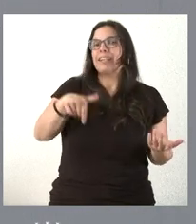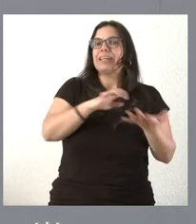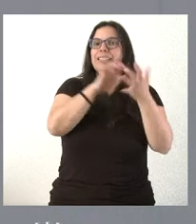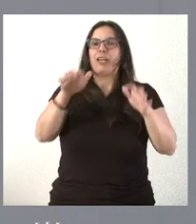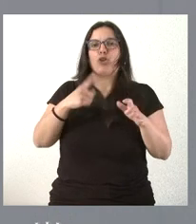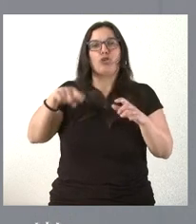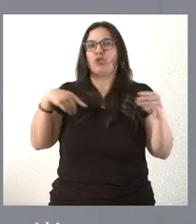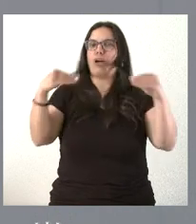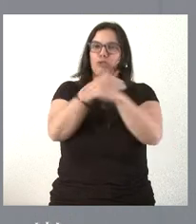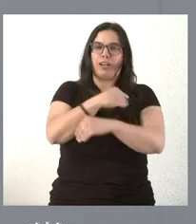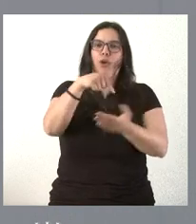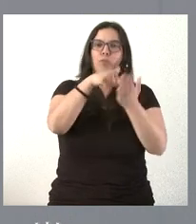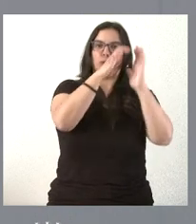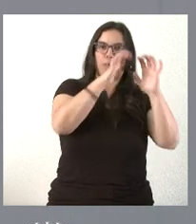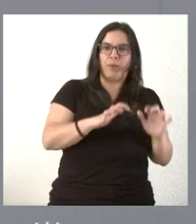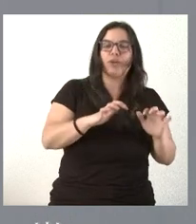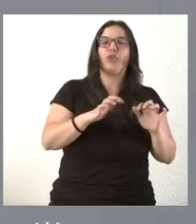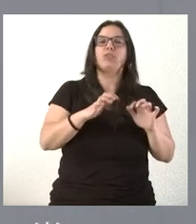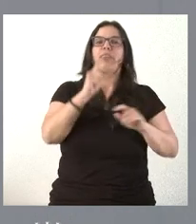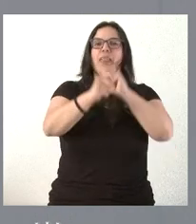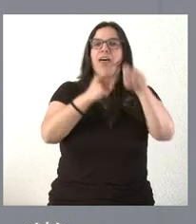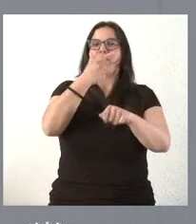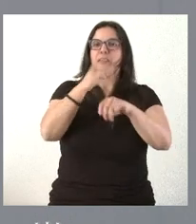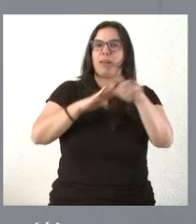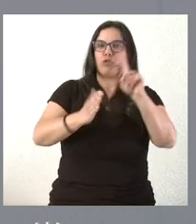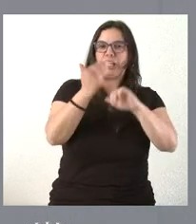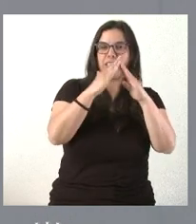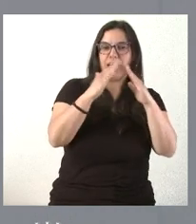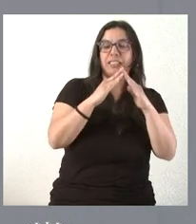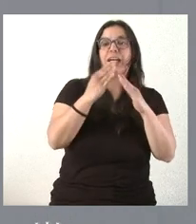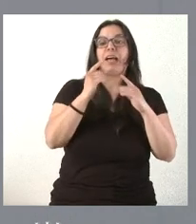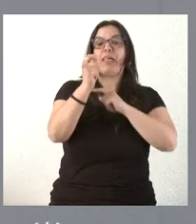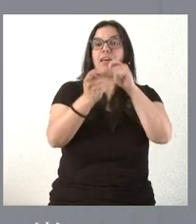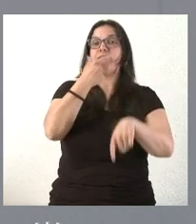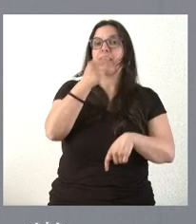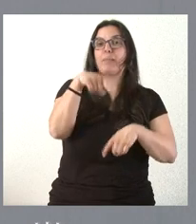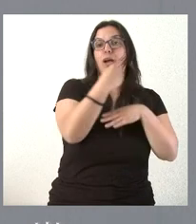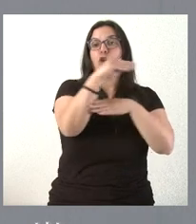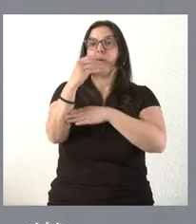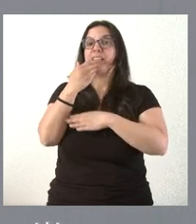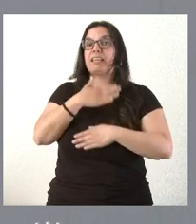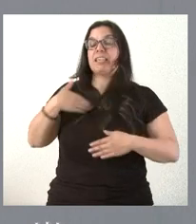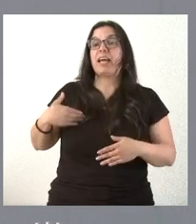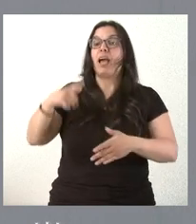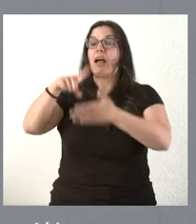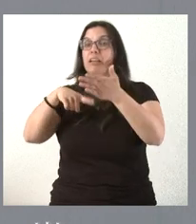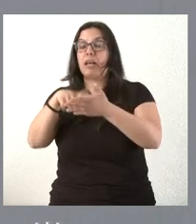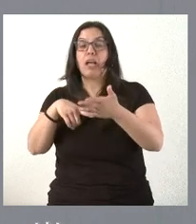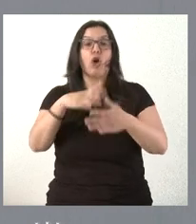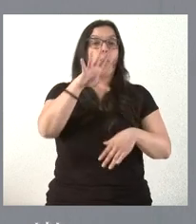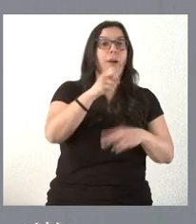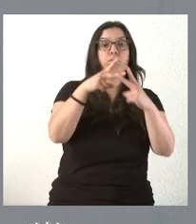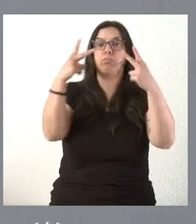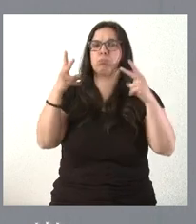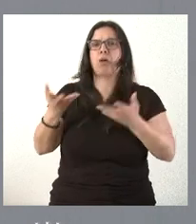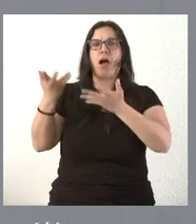contraria, que es bajar impuestos, facilitar el acceso a la vivienda y facilitar a los jóvenes que quieren bien hacer la vivienda por la vía del alquiler o bien